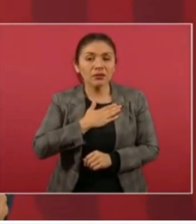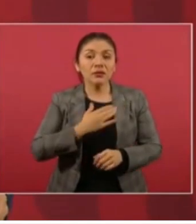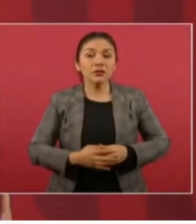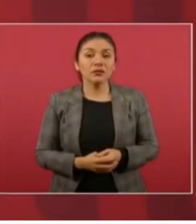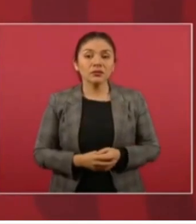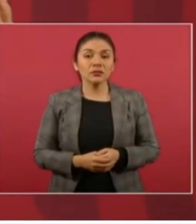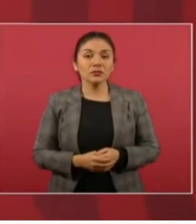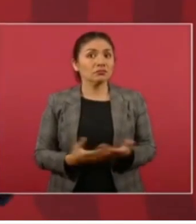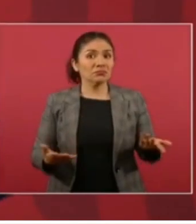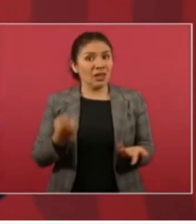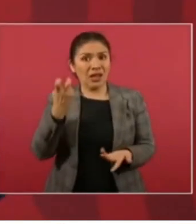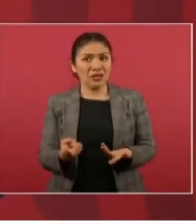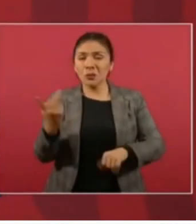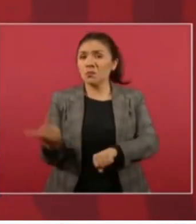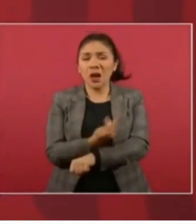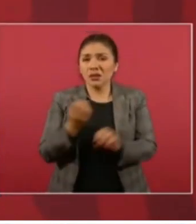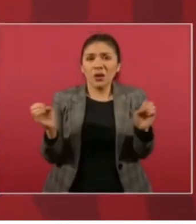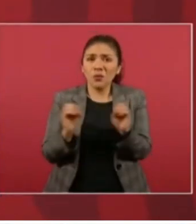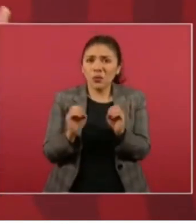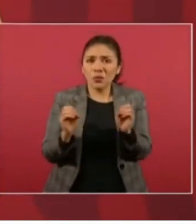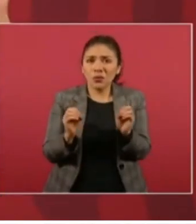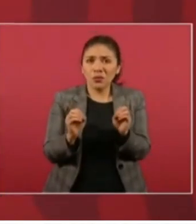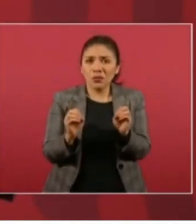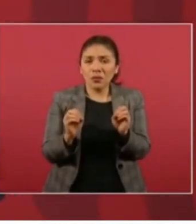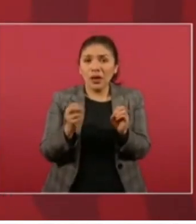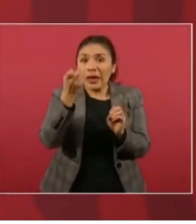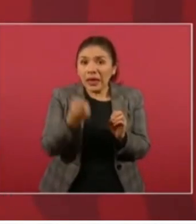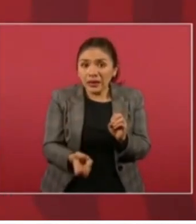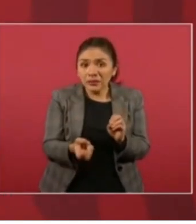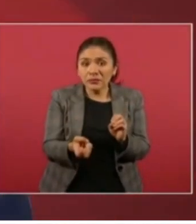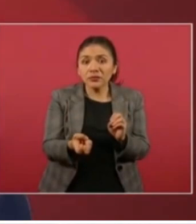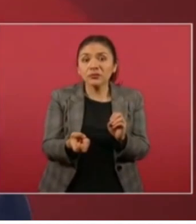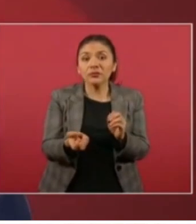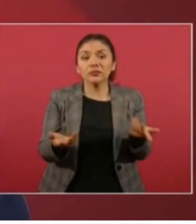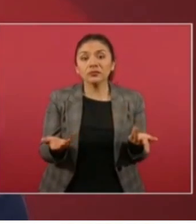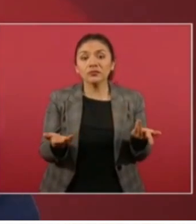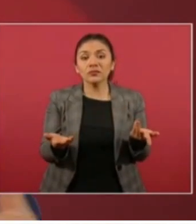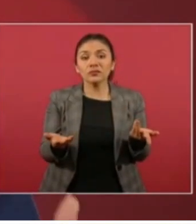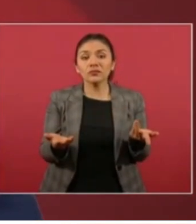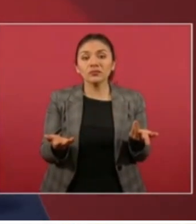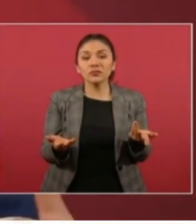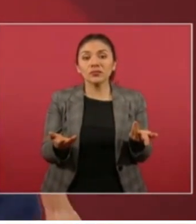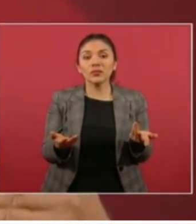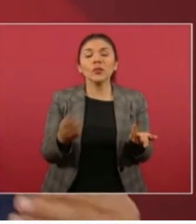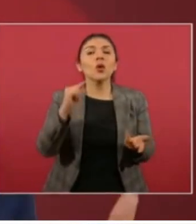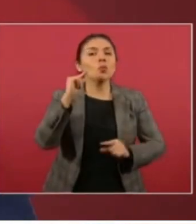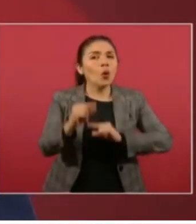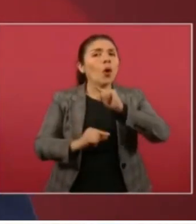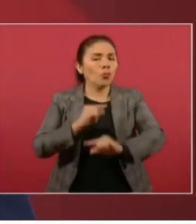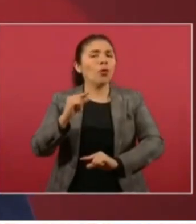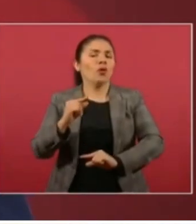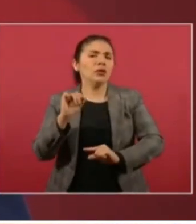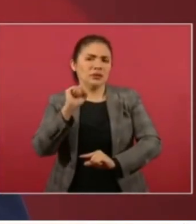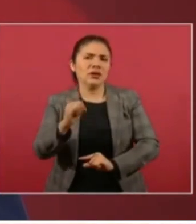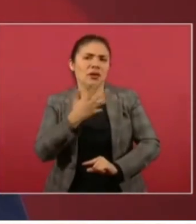Pero esto no es así. Y todo esto lo vamos a ir explicando